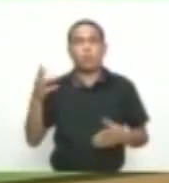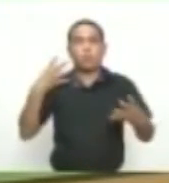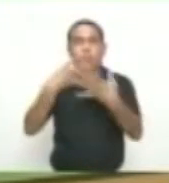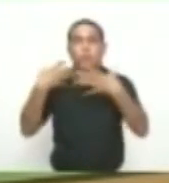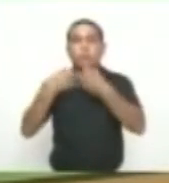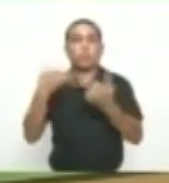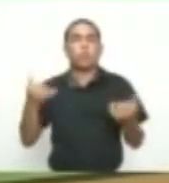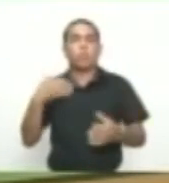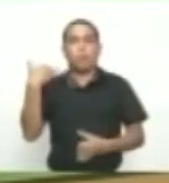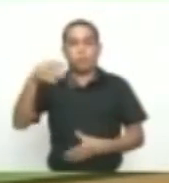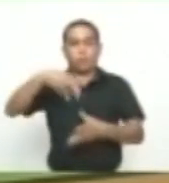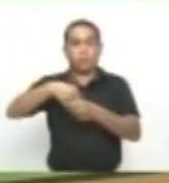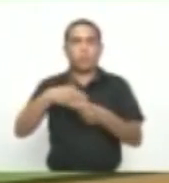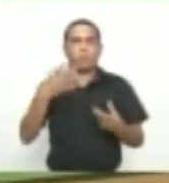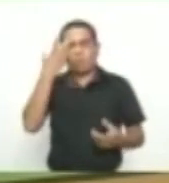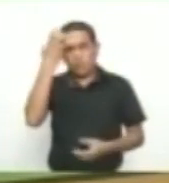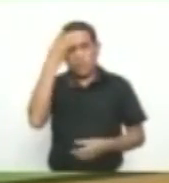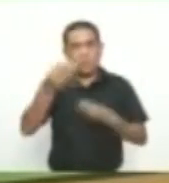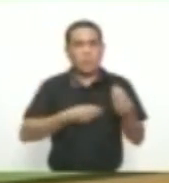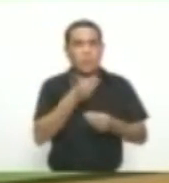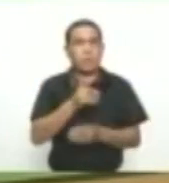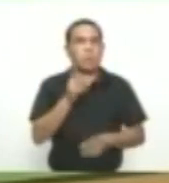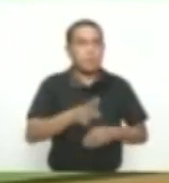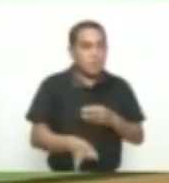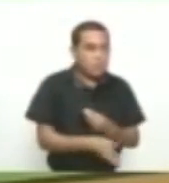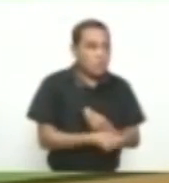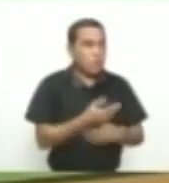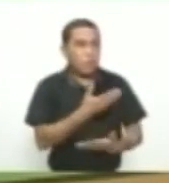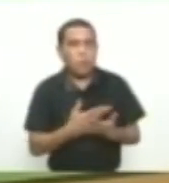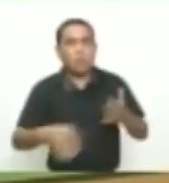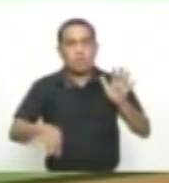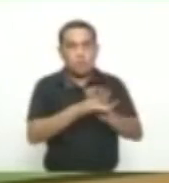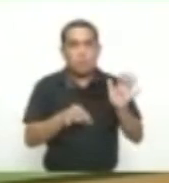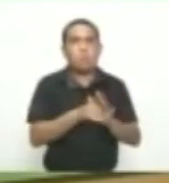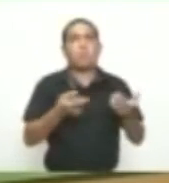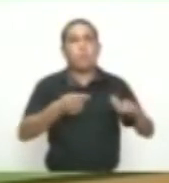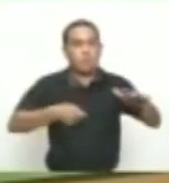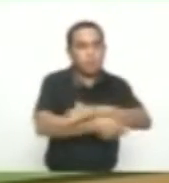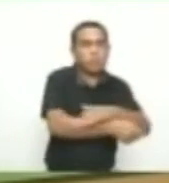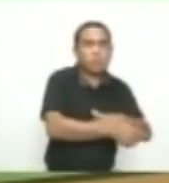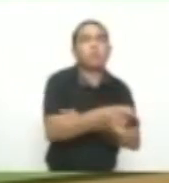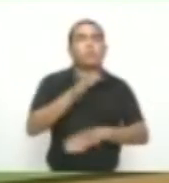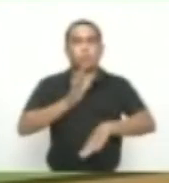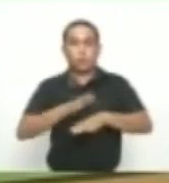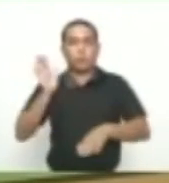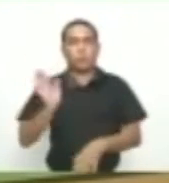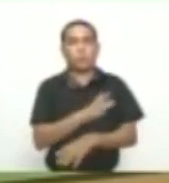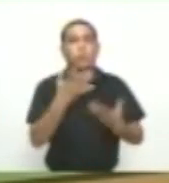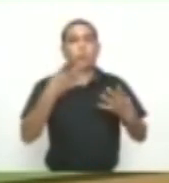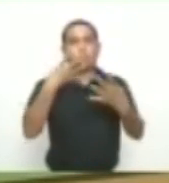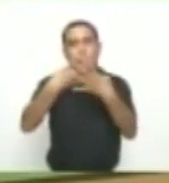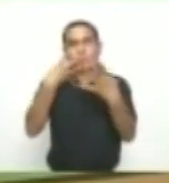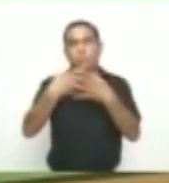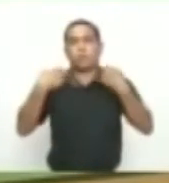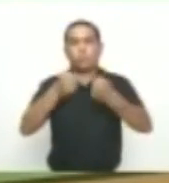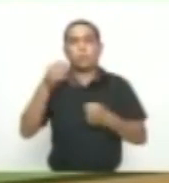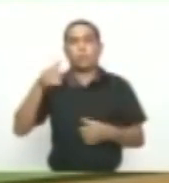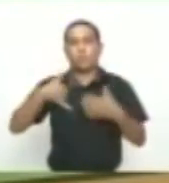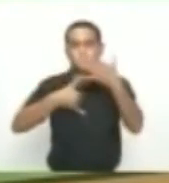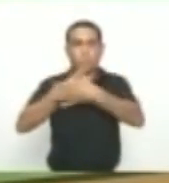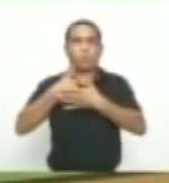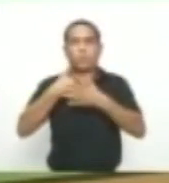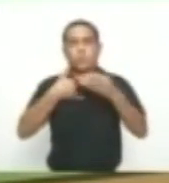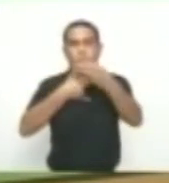condenados Por los delitos de extorsión Homicidio, narcotráfico Entre otros En diferentes cárceles del país Cierro